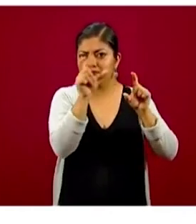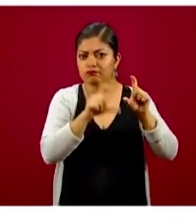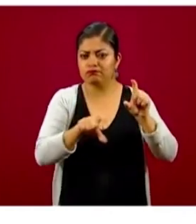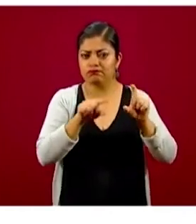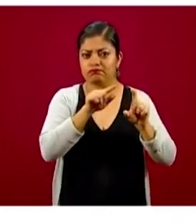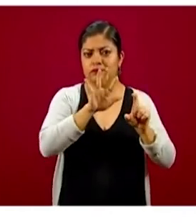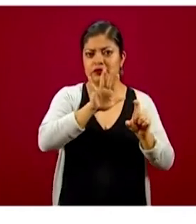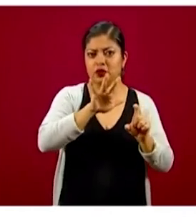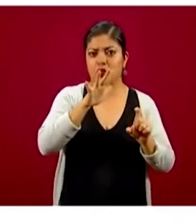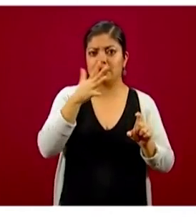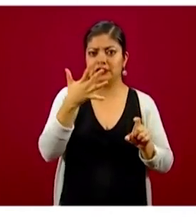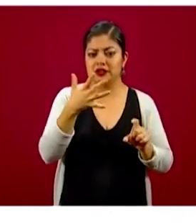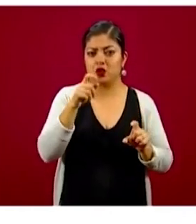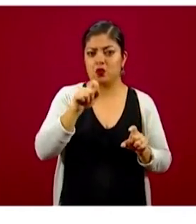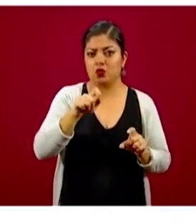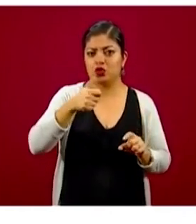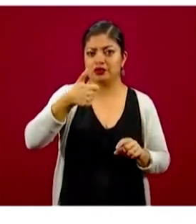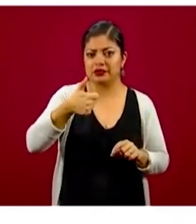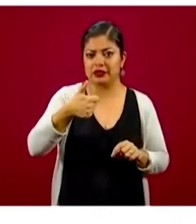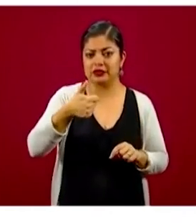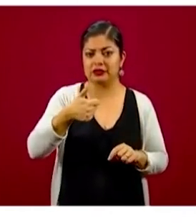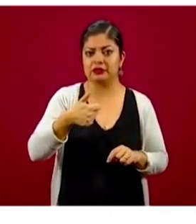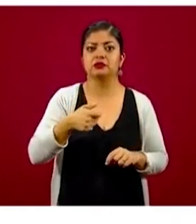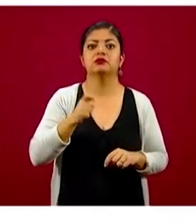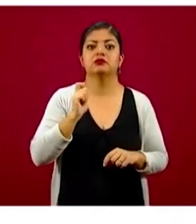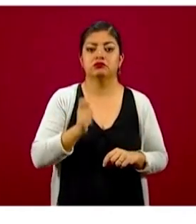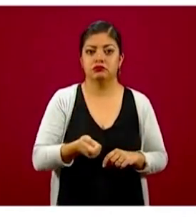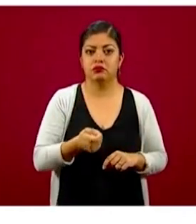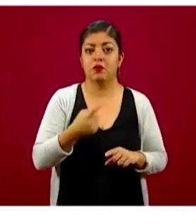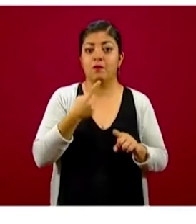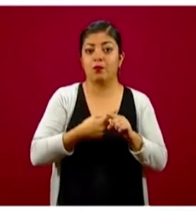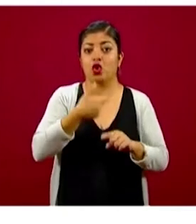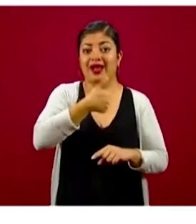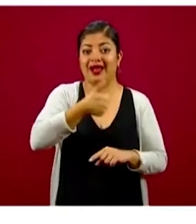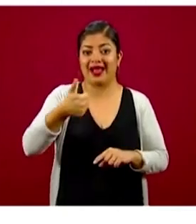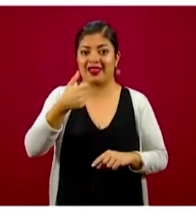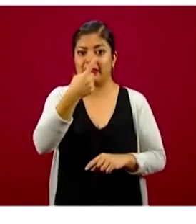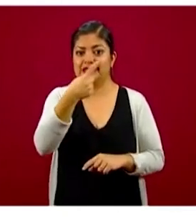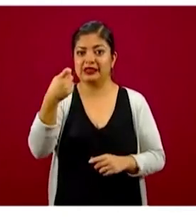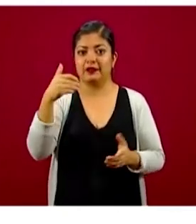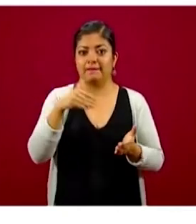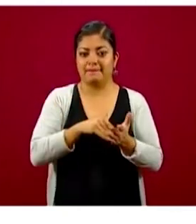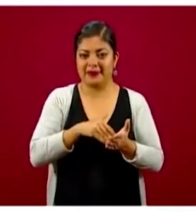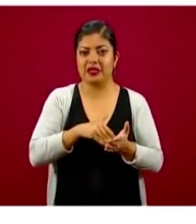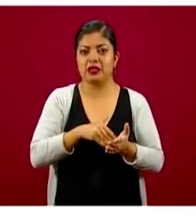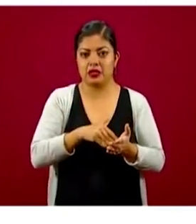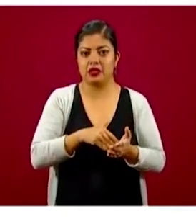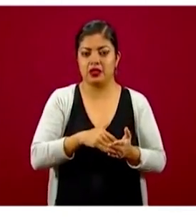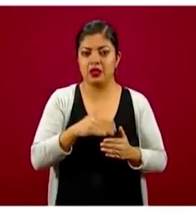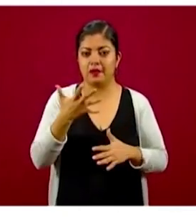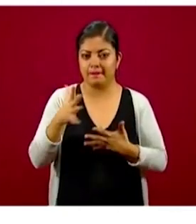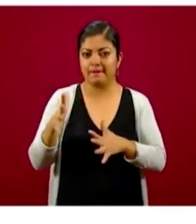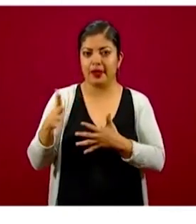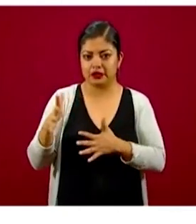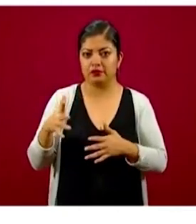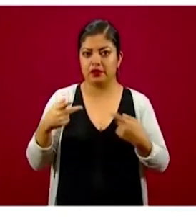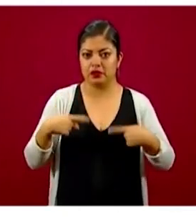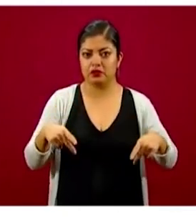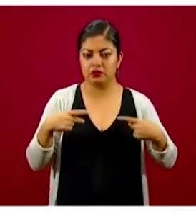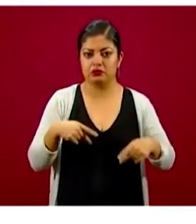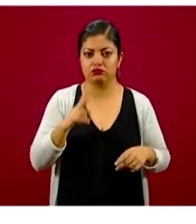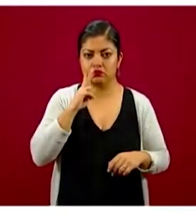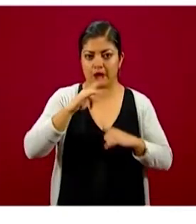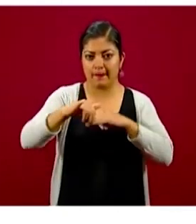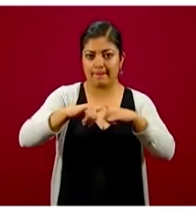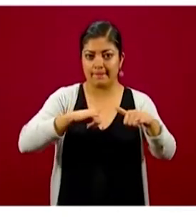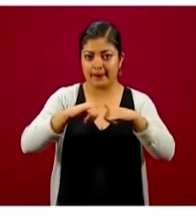55.6 es la cantidad de casos por 100 mil habitantes, es la tasa de incidencia. Y en el mapa